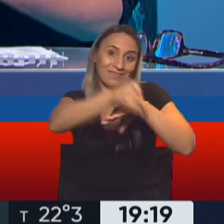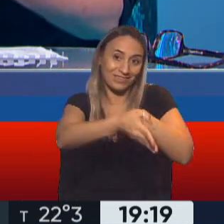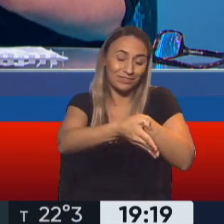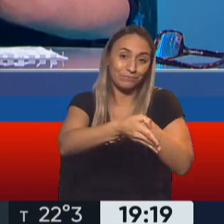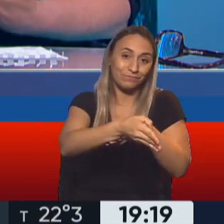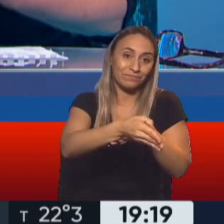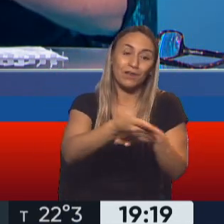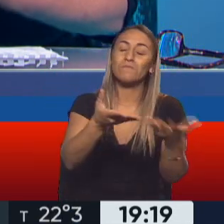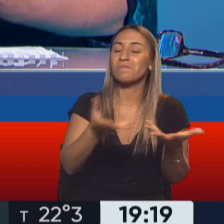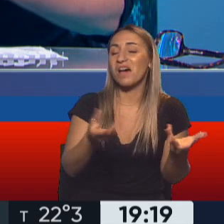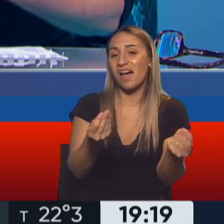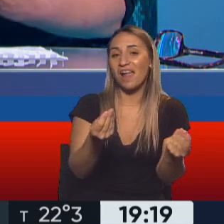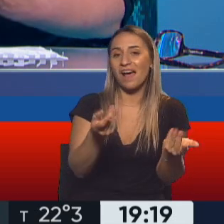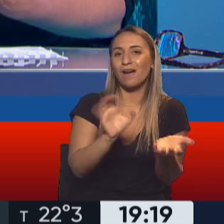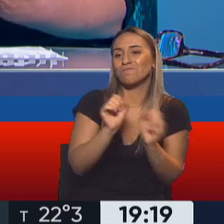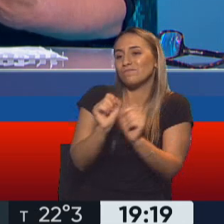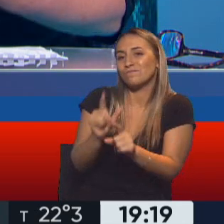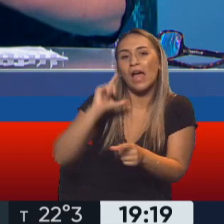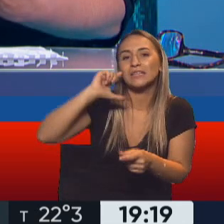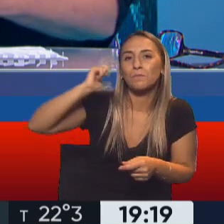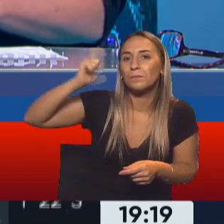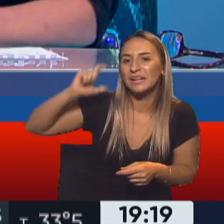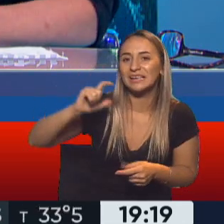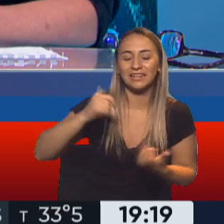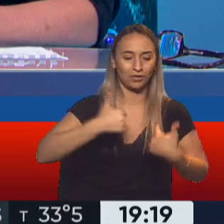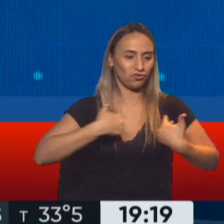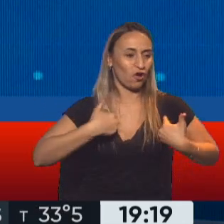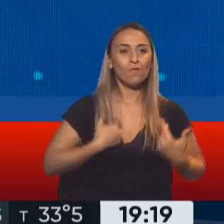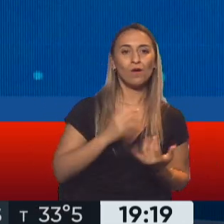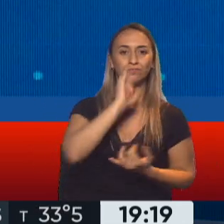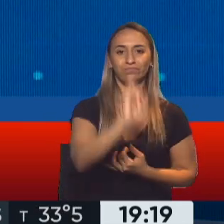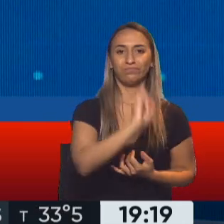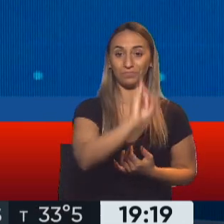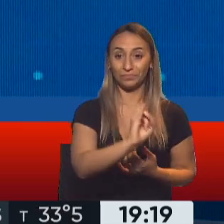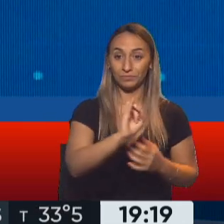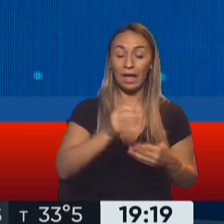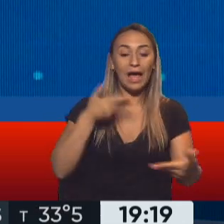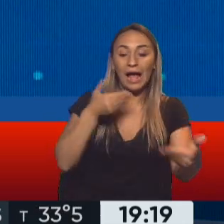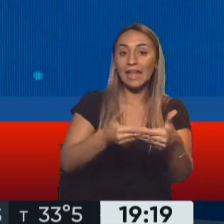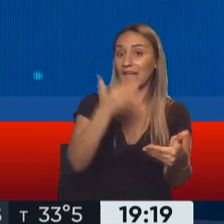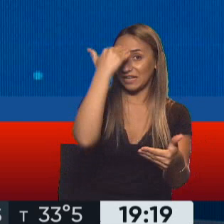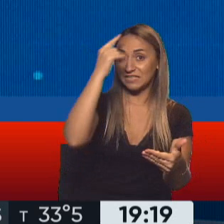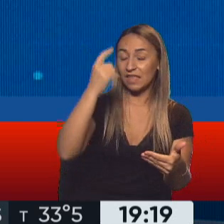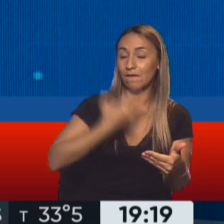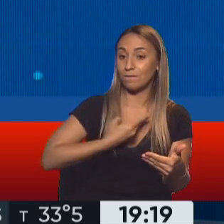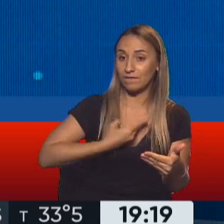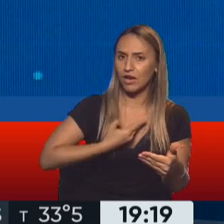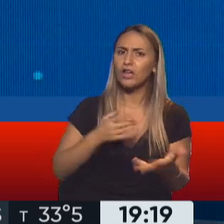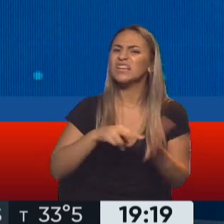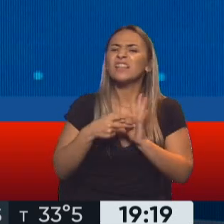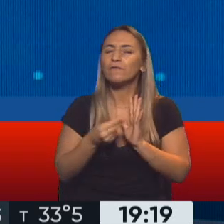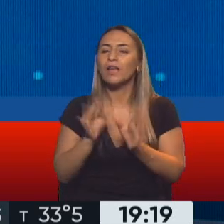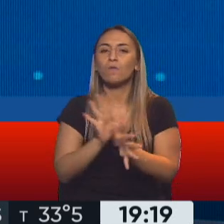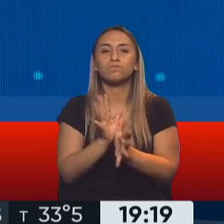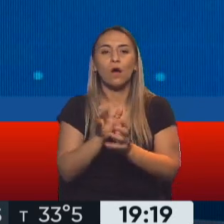allí para tener su experiencia como comunicadores. Hasta el 15 entonces de febrero. Hasta el 15 de quiere decir que es itinerante o esto